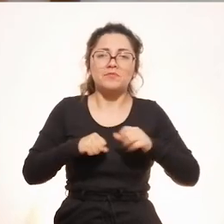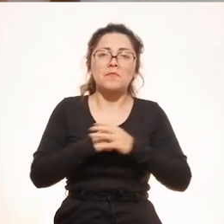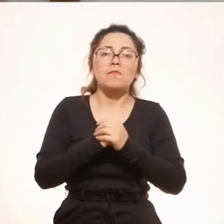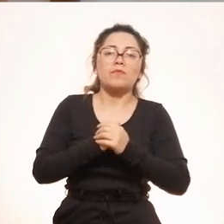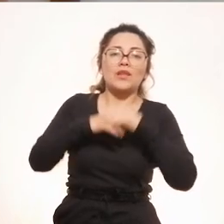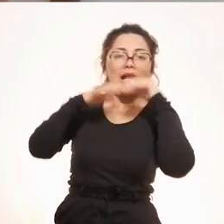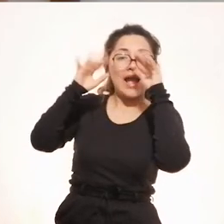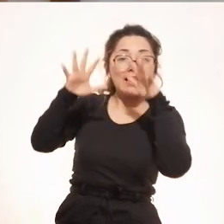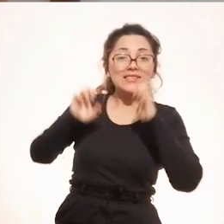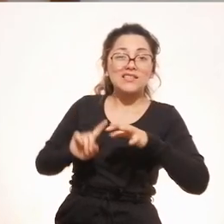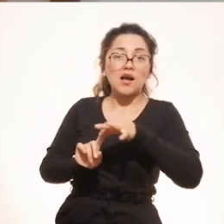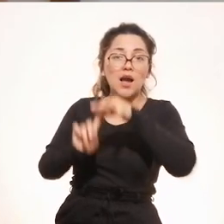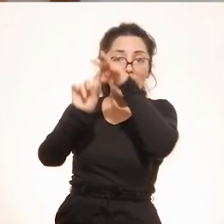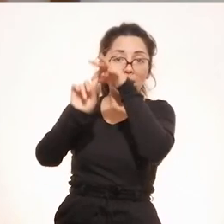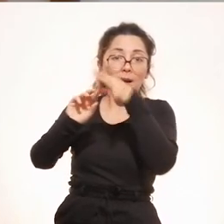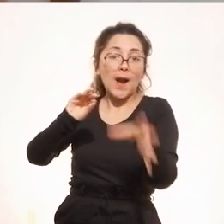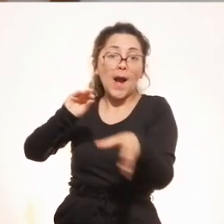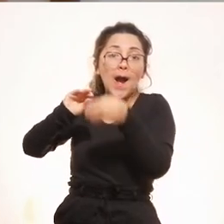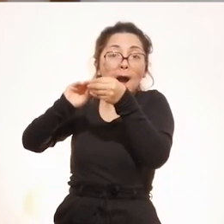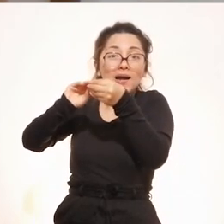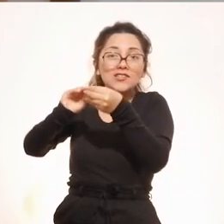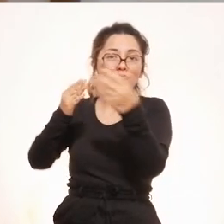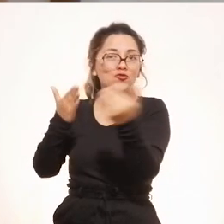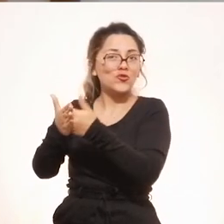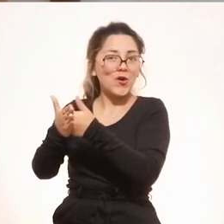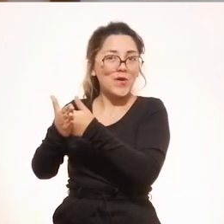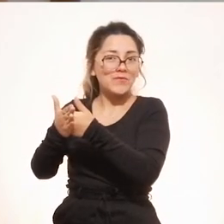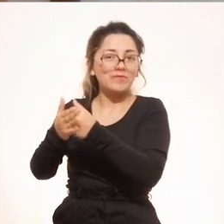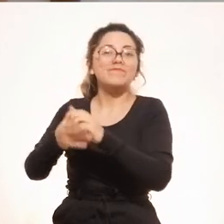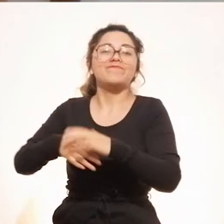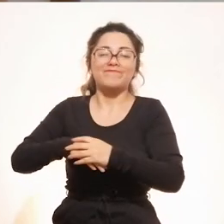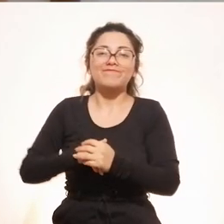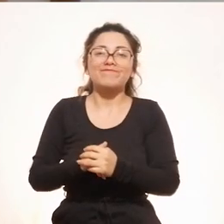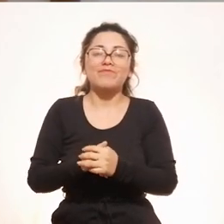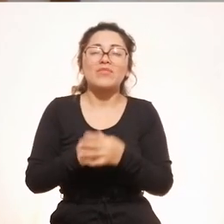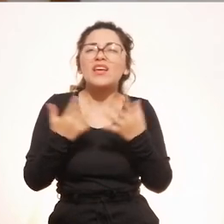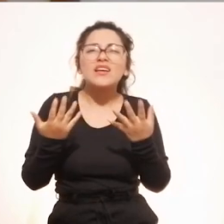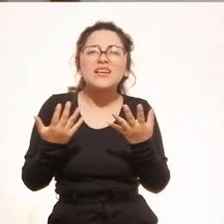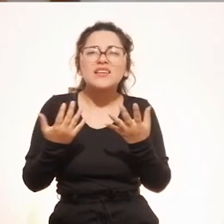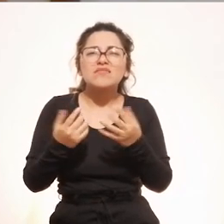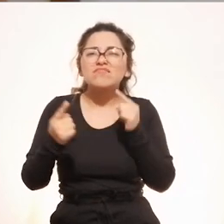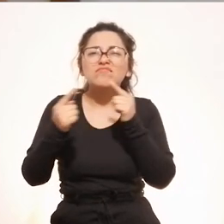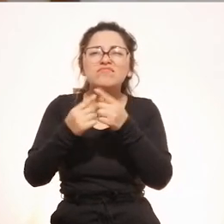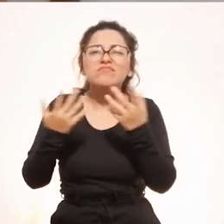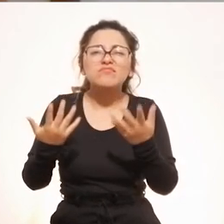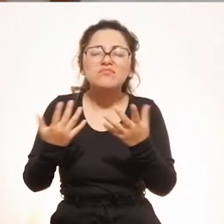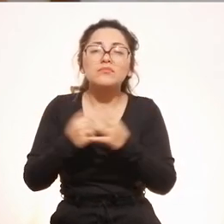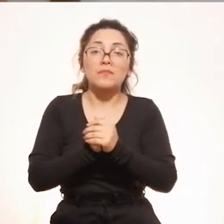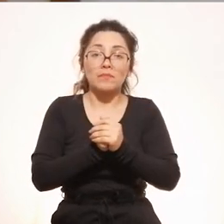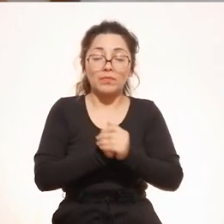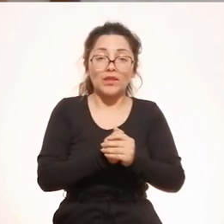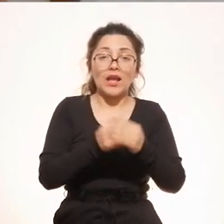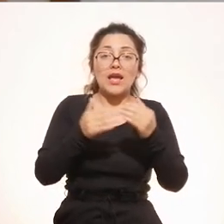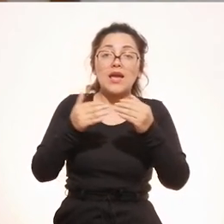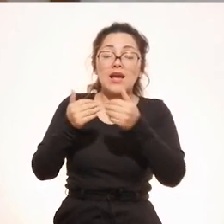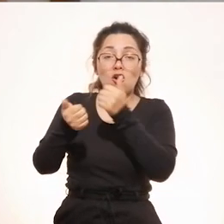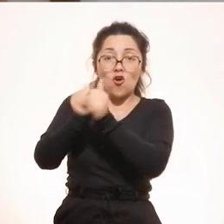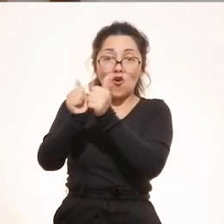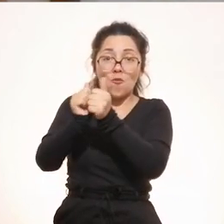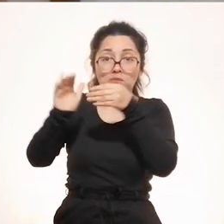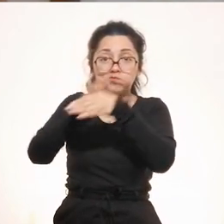programar un examen de admisión extraordinario para cubrir vacantes supernumerarias